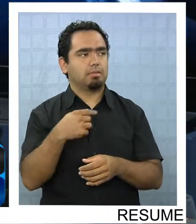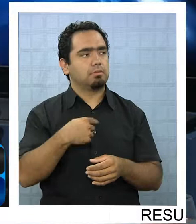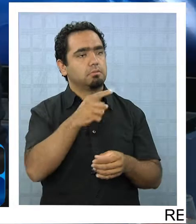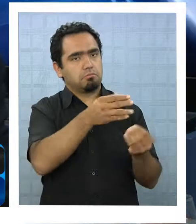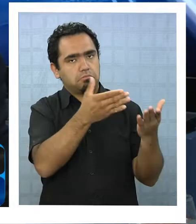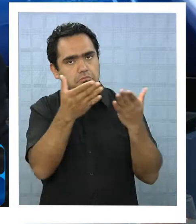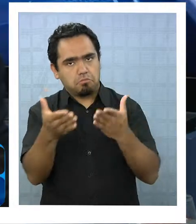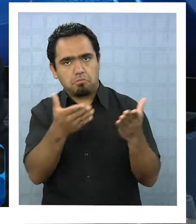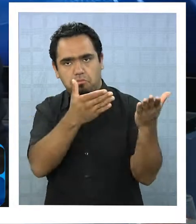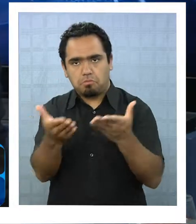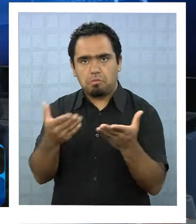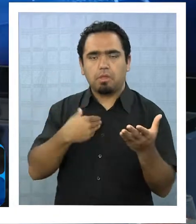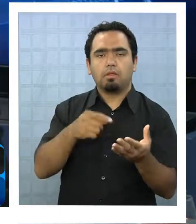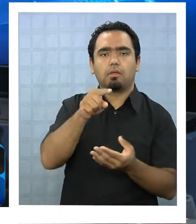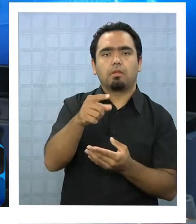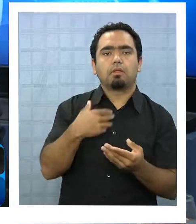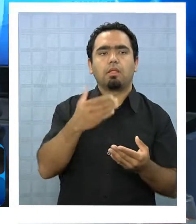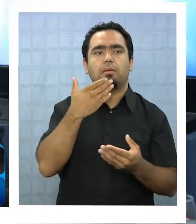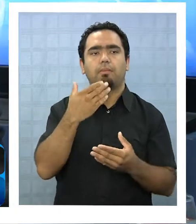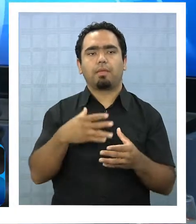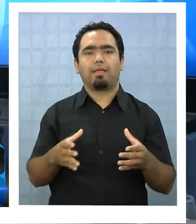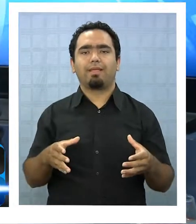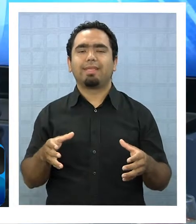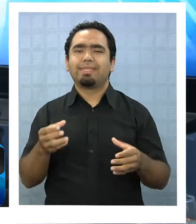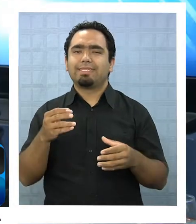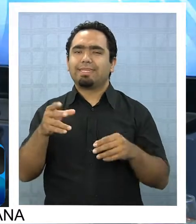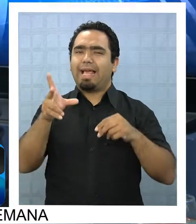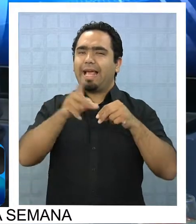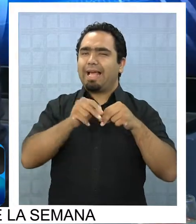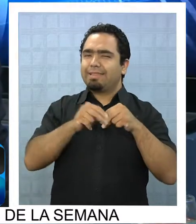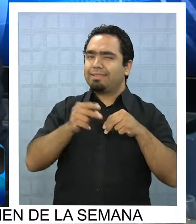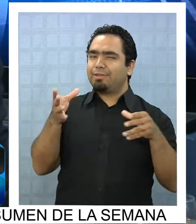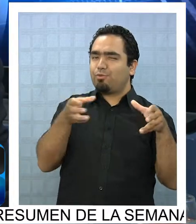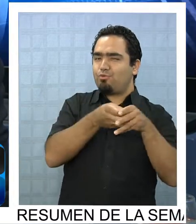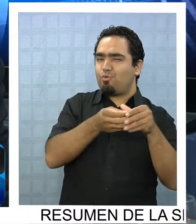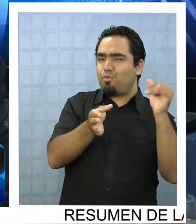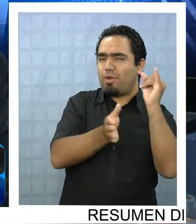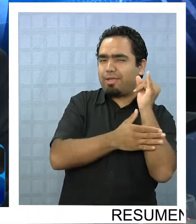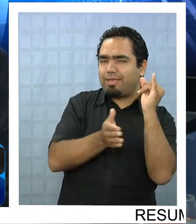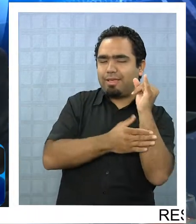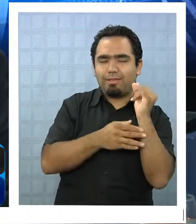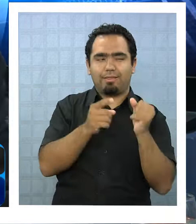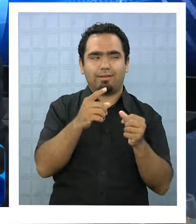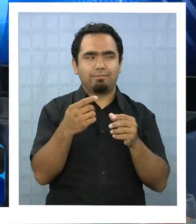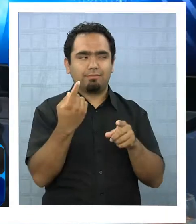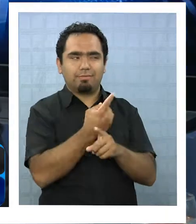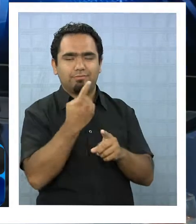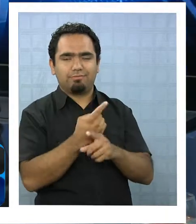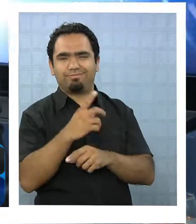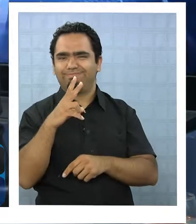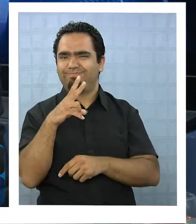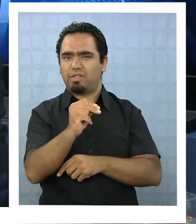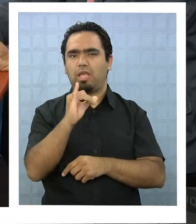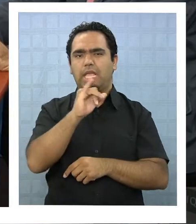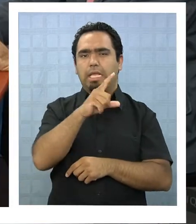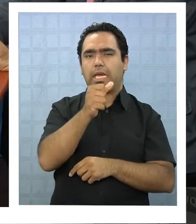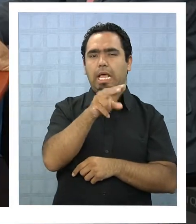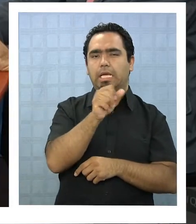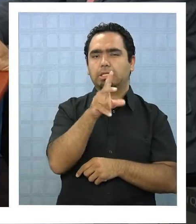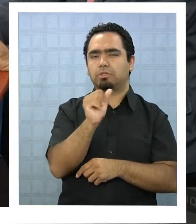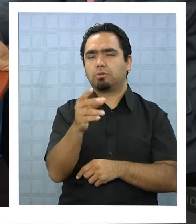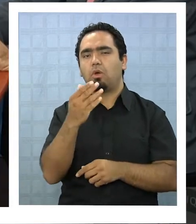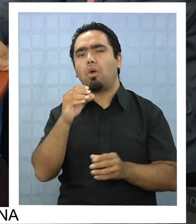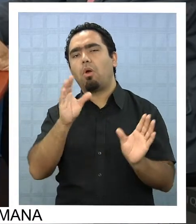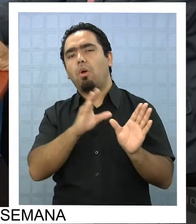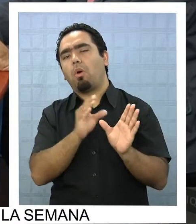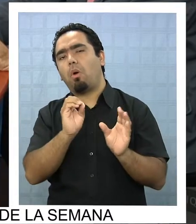sus letras con la concertación no quiero ser arrogante pero tenemos muy pocas ganas de conversar con Ignacio Bócar, con Andrés Velasco no hay